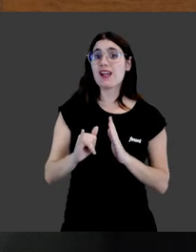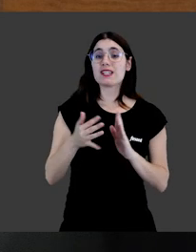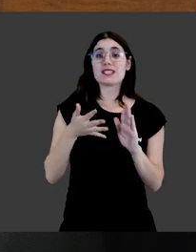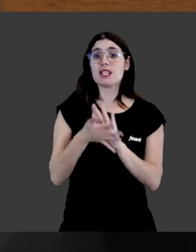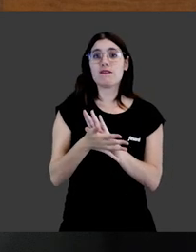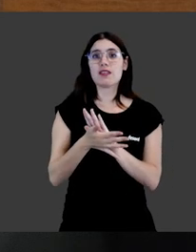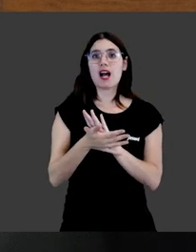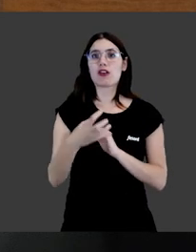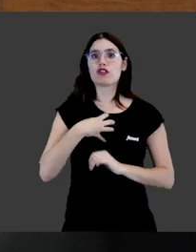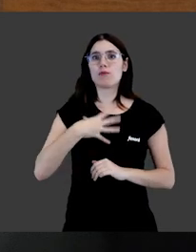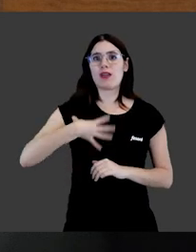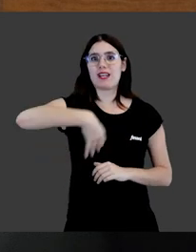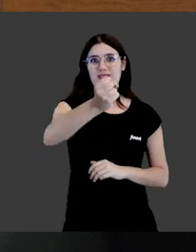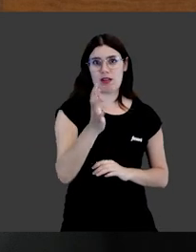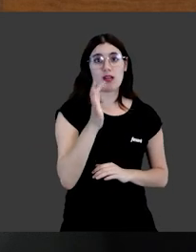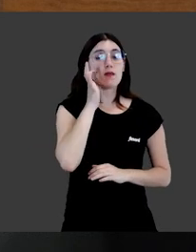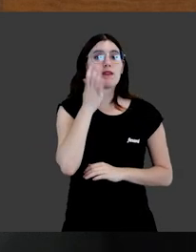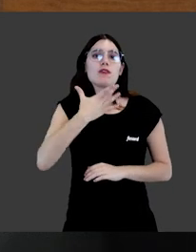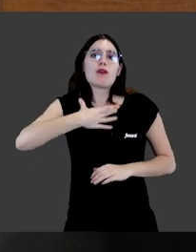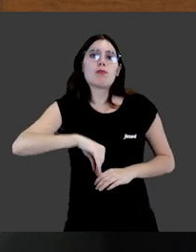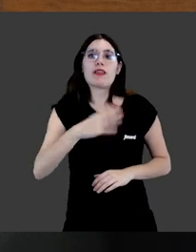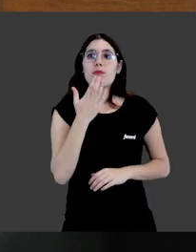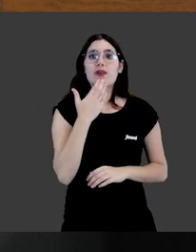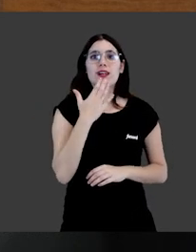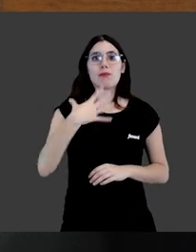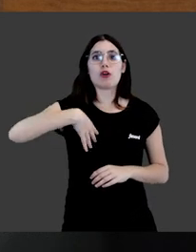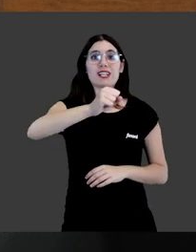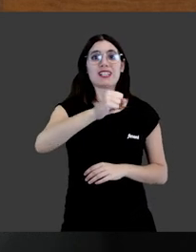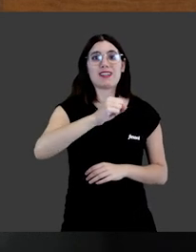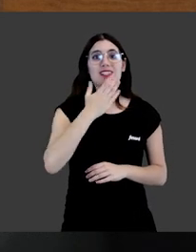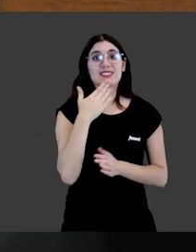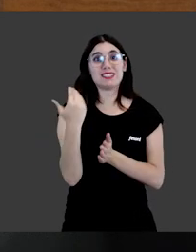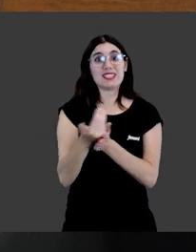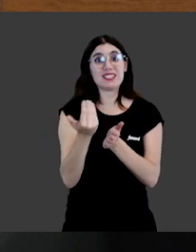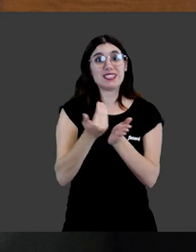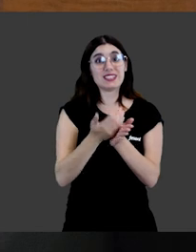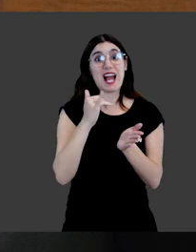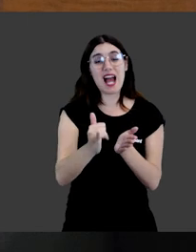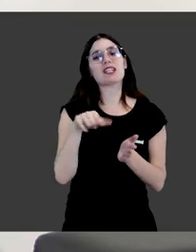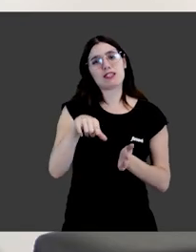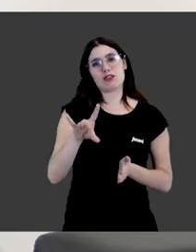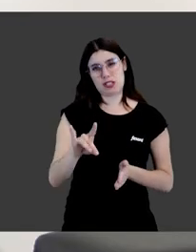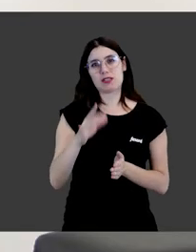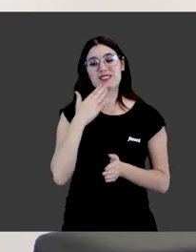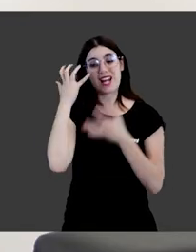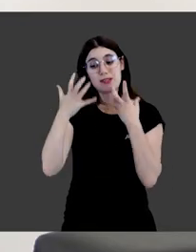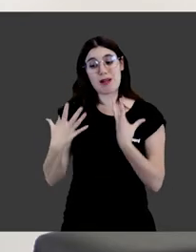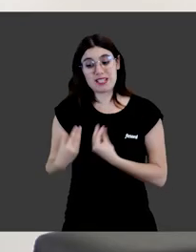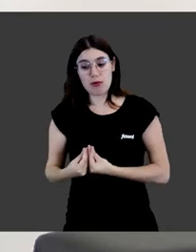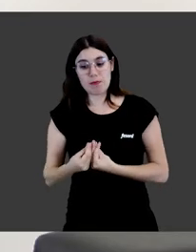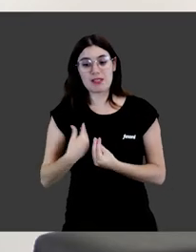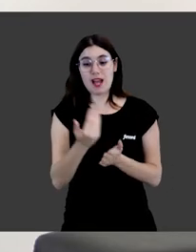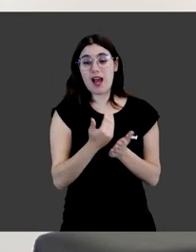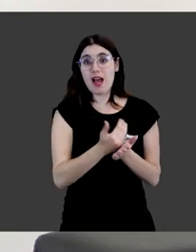afectivo, de manera que quedan totalmente excluidos. Aunque sí que se podría, por ejemplo, embargar las rentas que generaran esos animales de compañía. Eso sí que